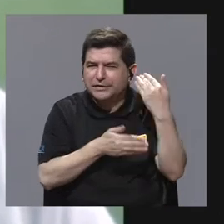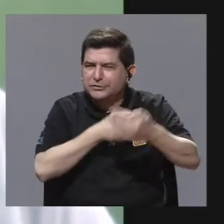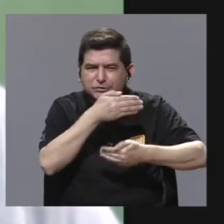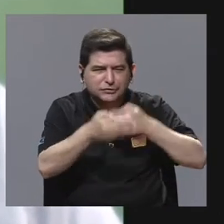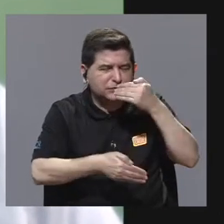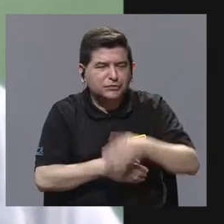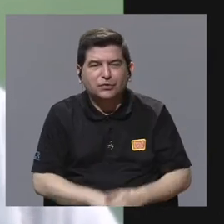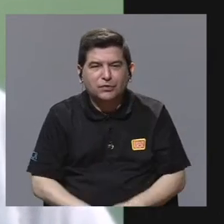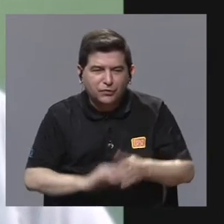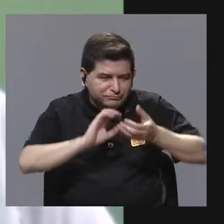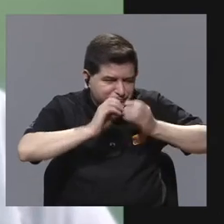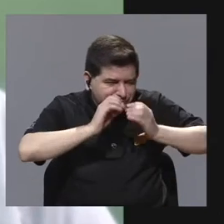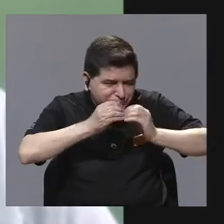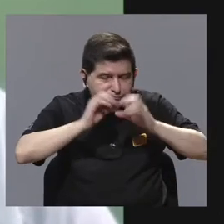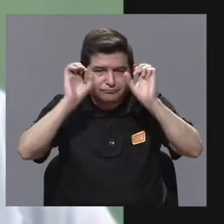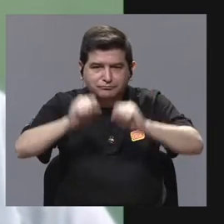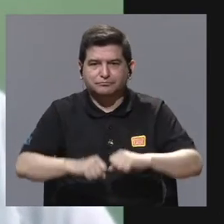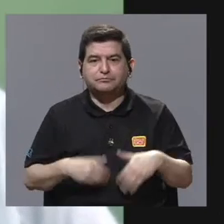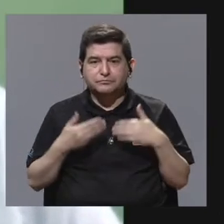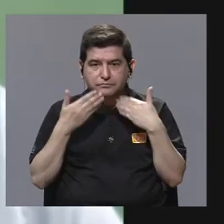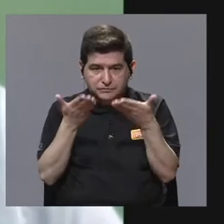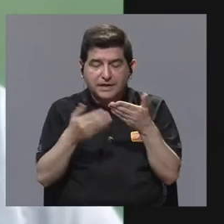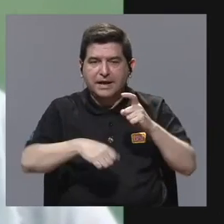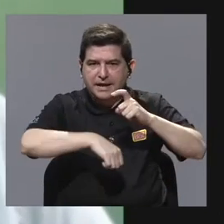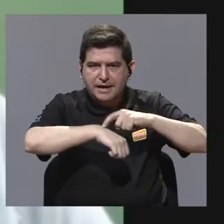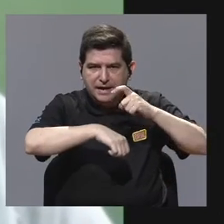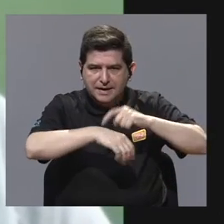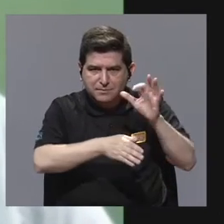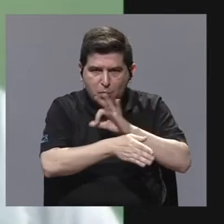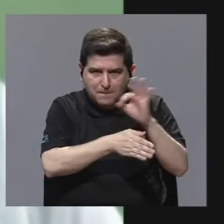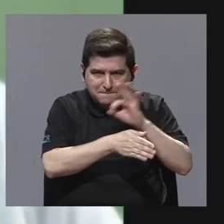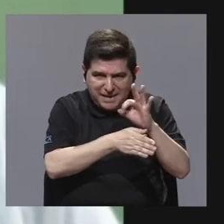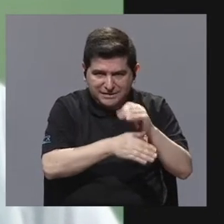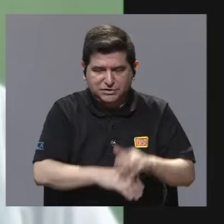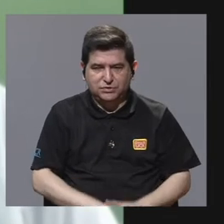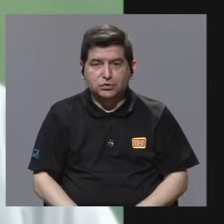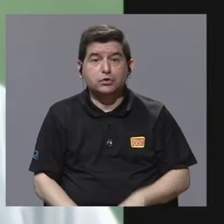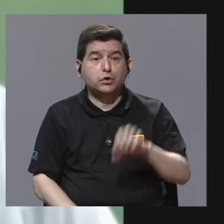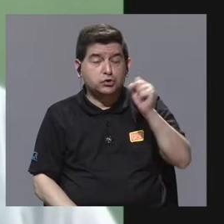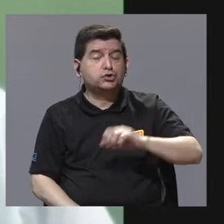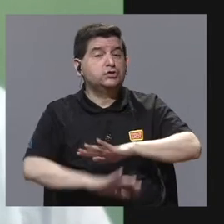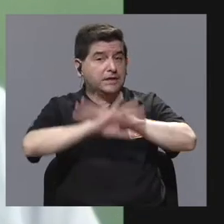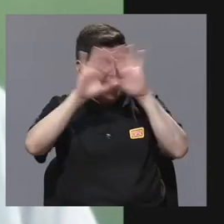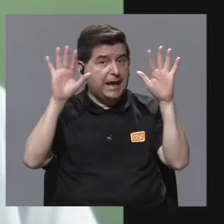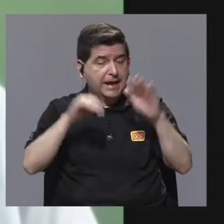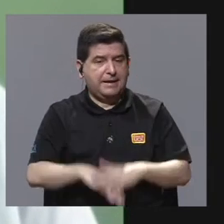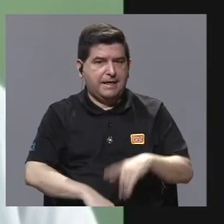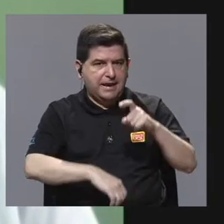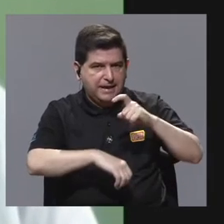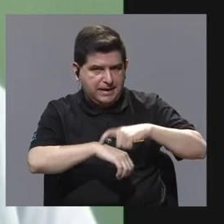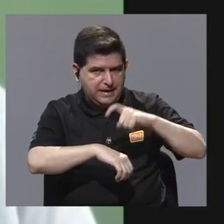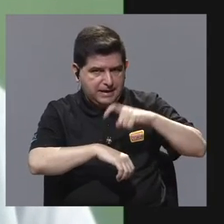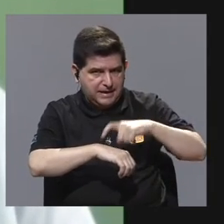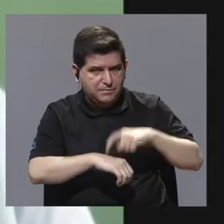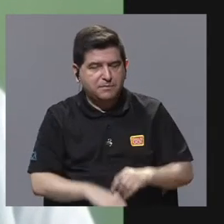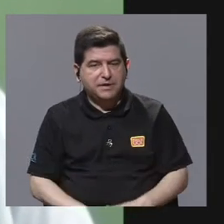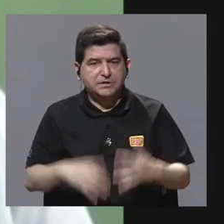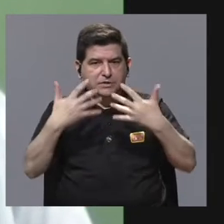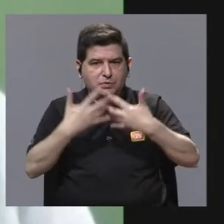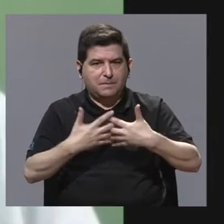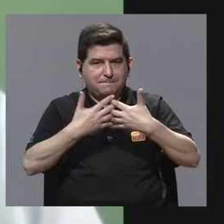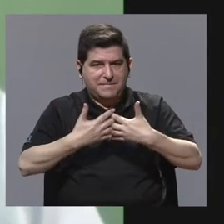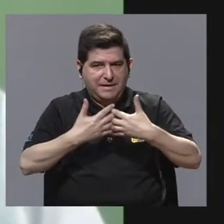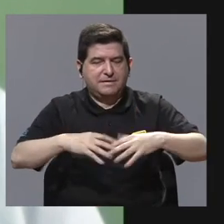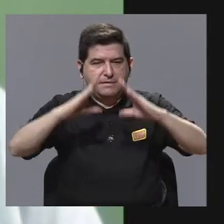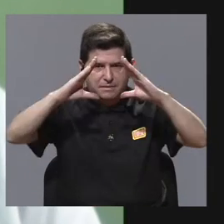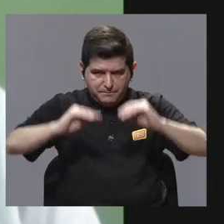proceso de ese cálculo para poder brindar en el momento de funcionamiento. Sí hay que dejar claro que en el momento en que el ciclotrón